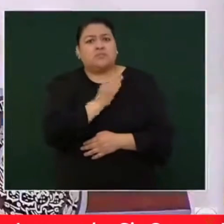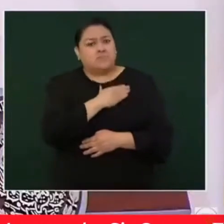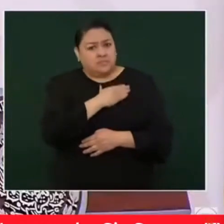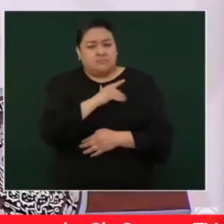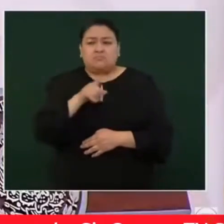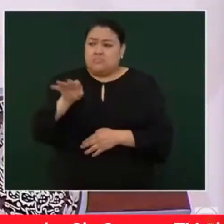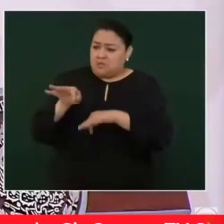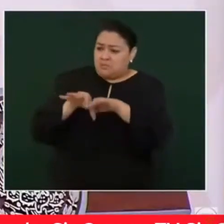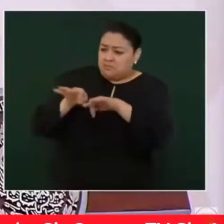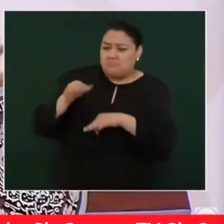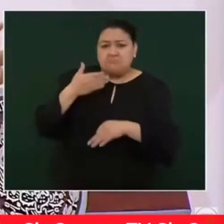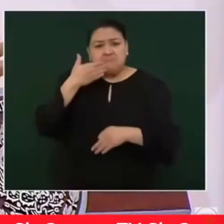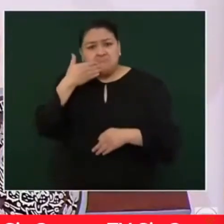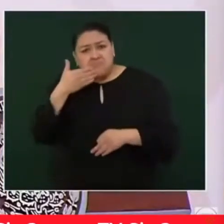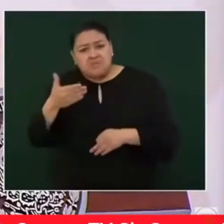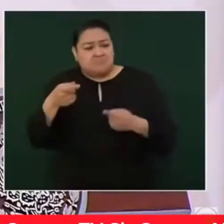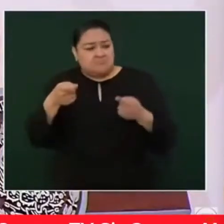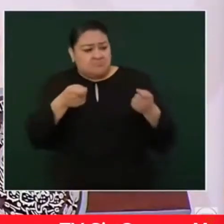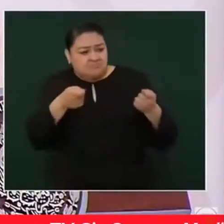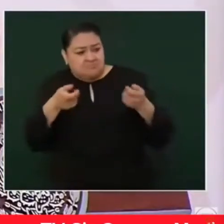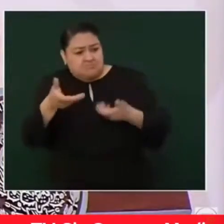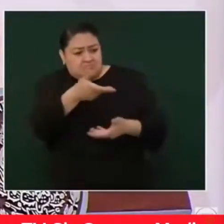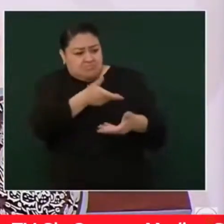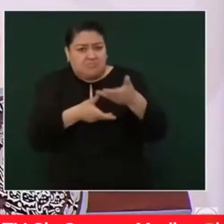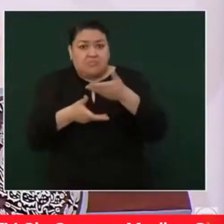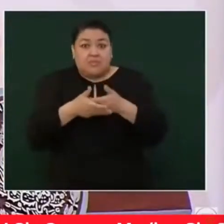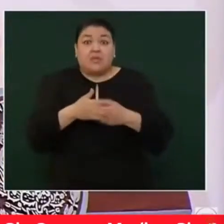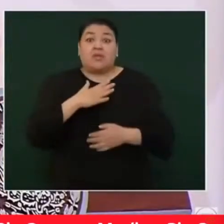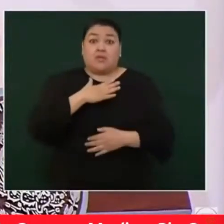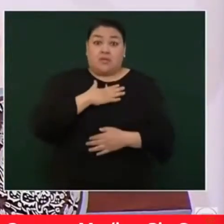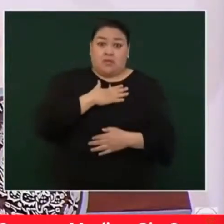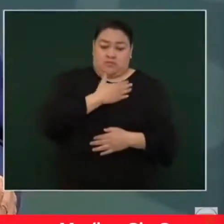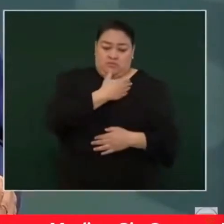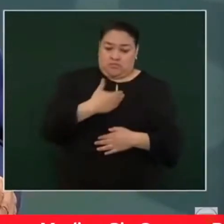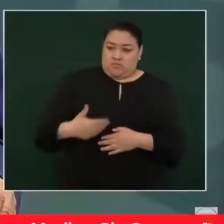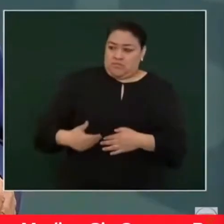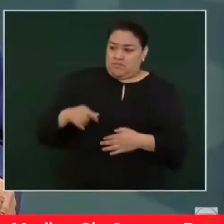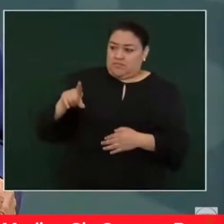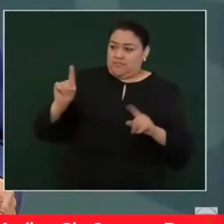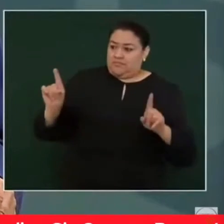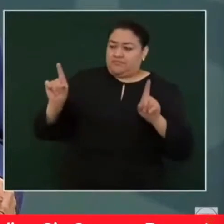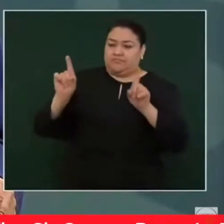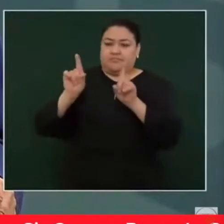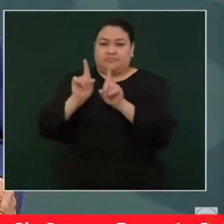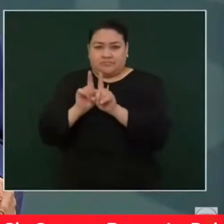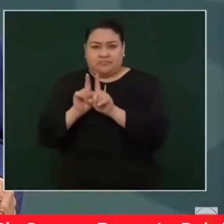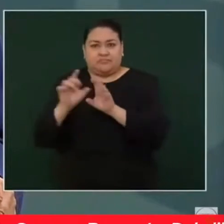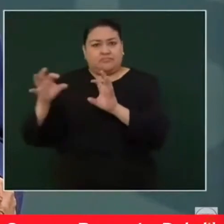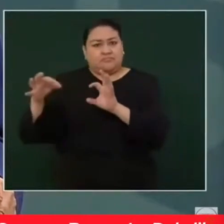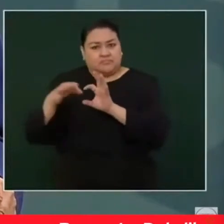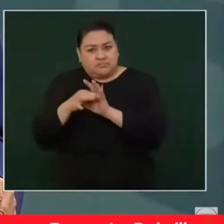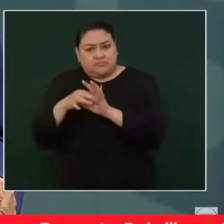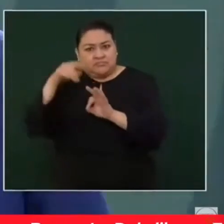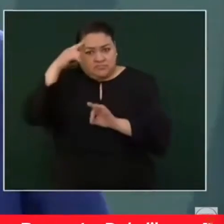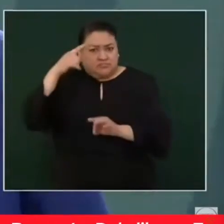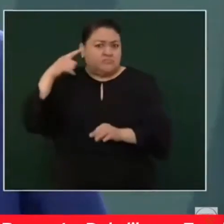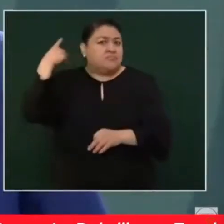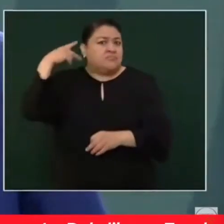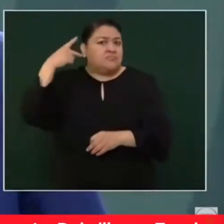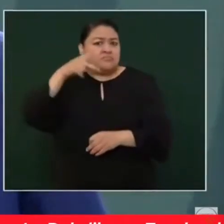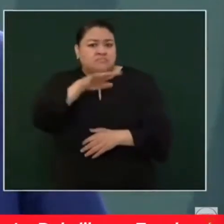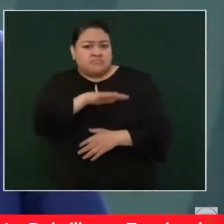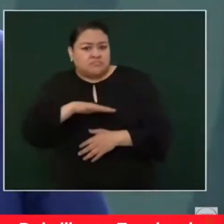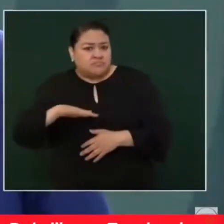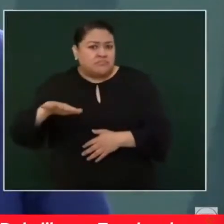estamos trabajando juntos para beneficio del pueblo de